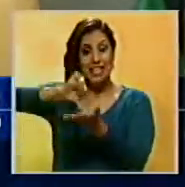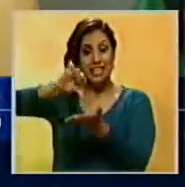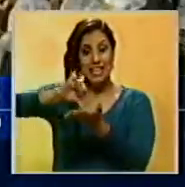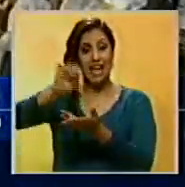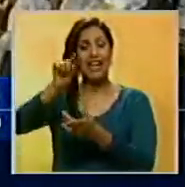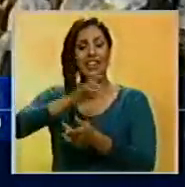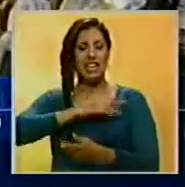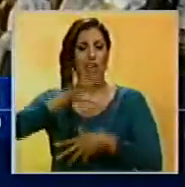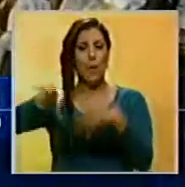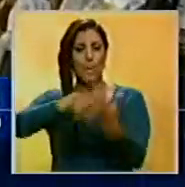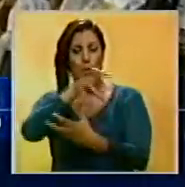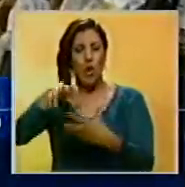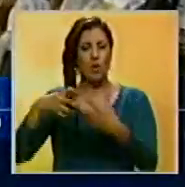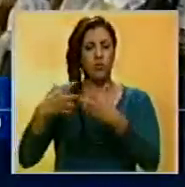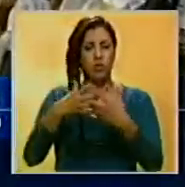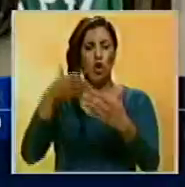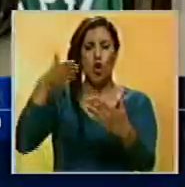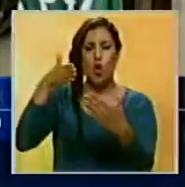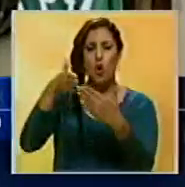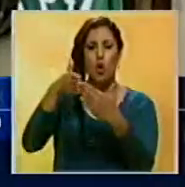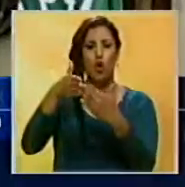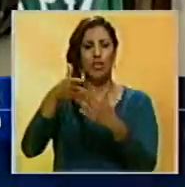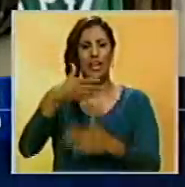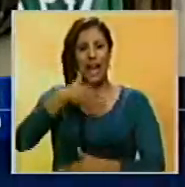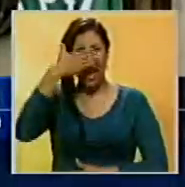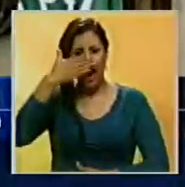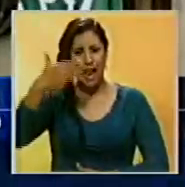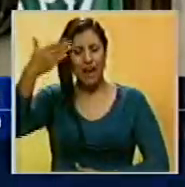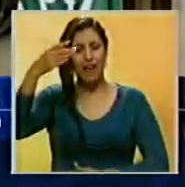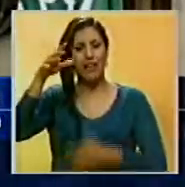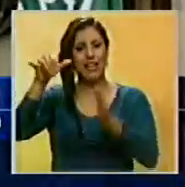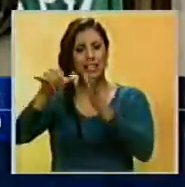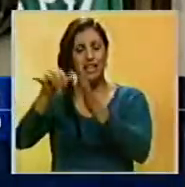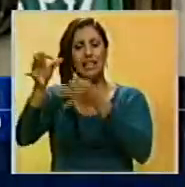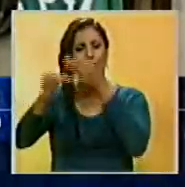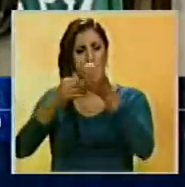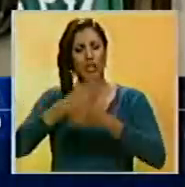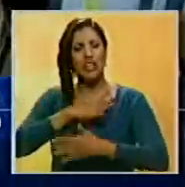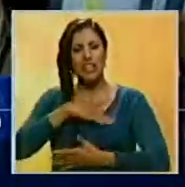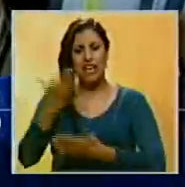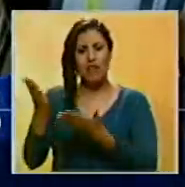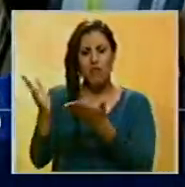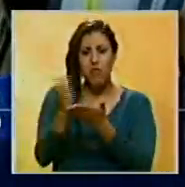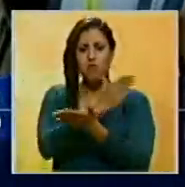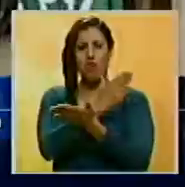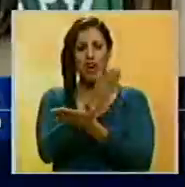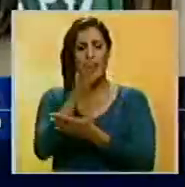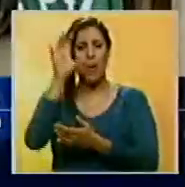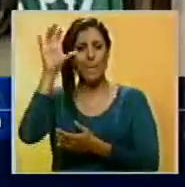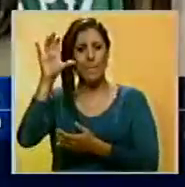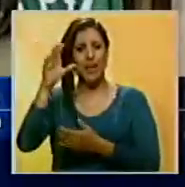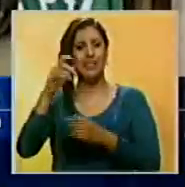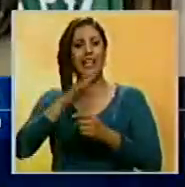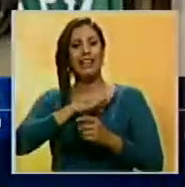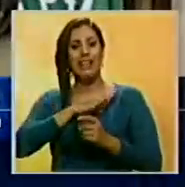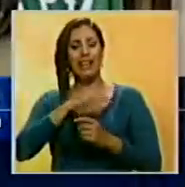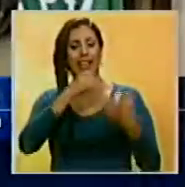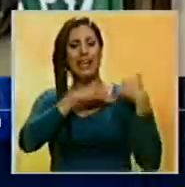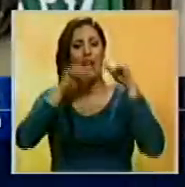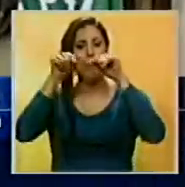acciones desestabilizadoras contra reinos sauditas del Golfo y expresó su deseo de que esa nación juegue un papel